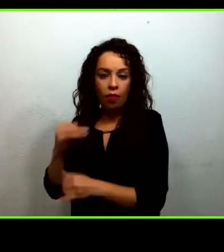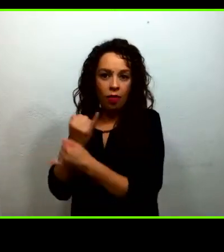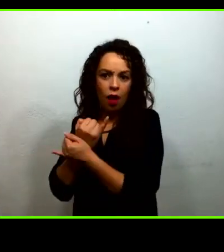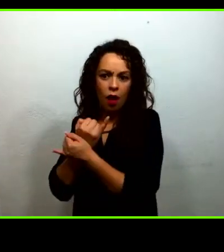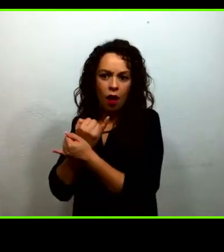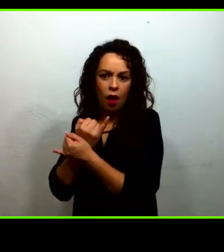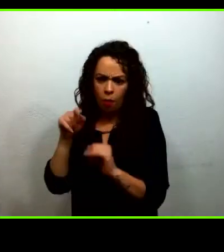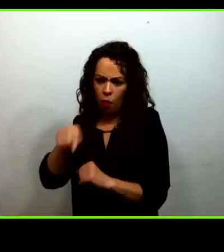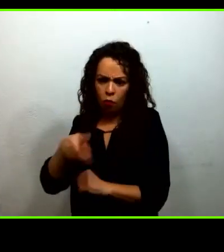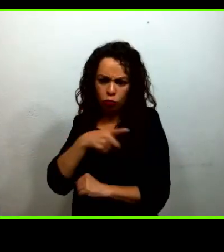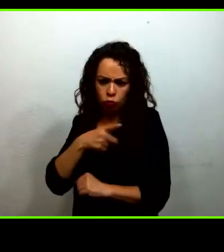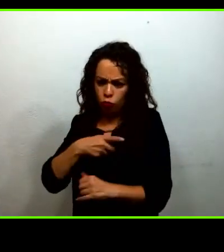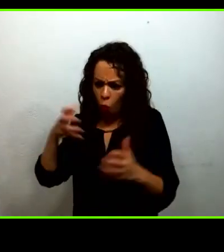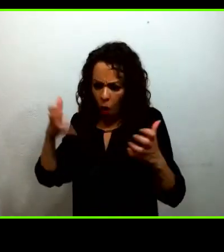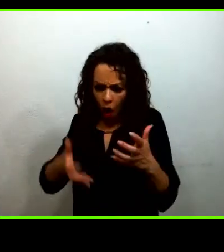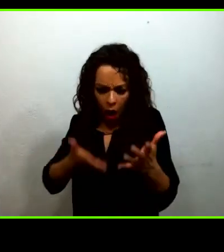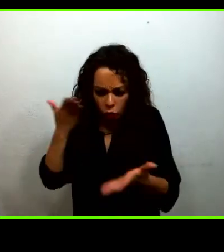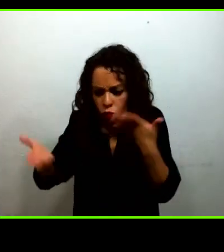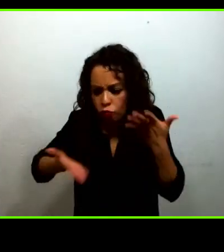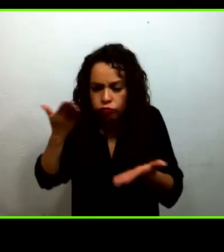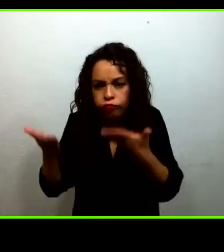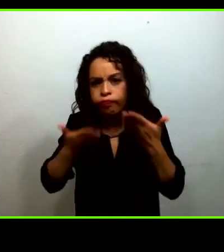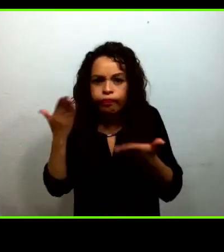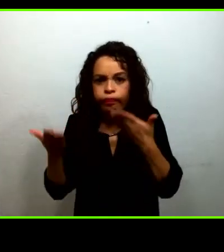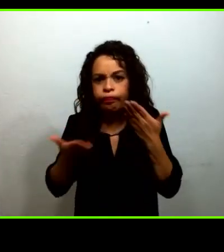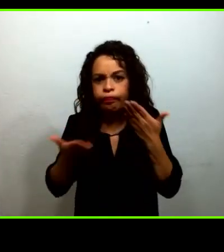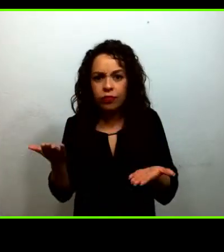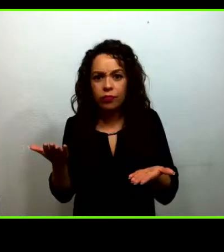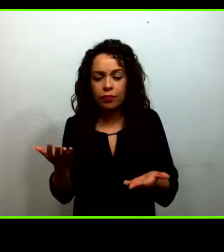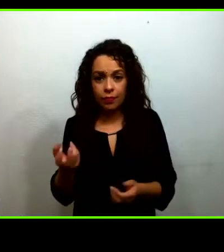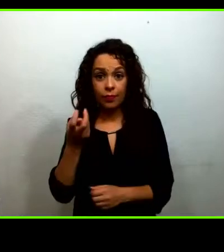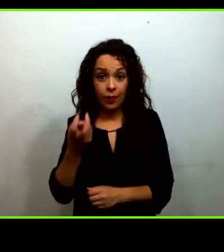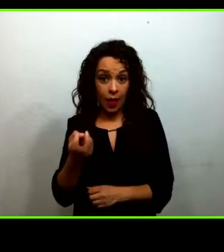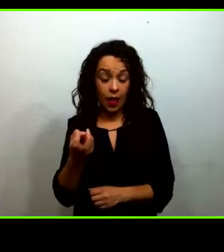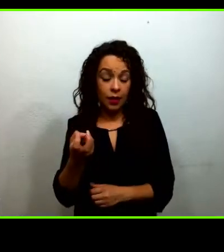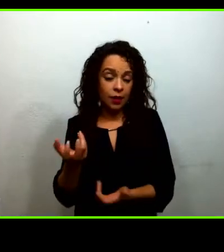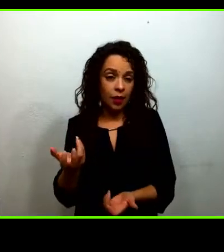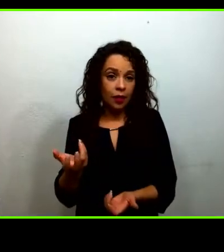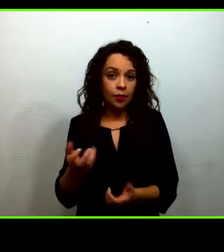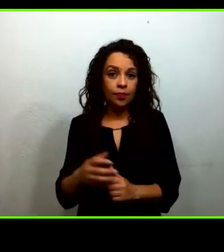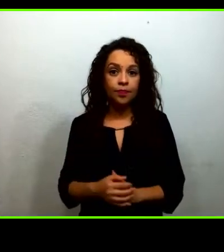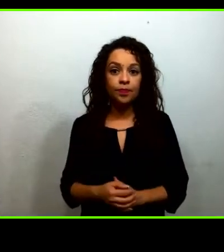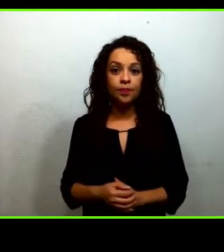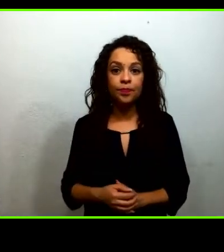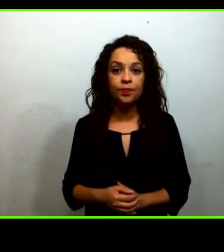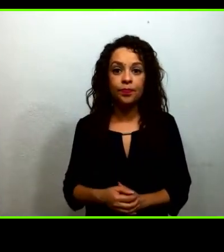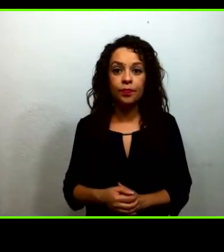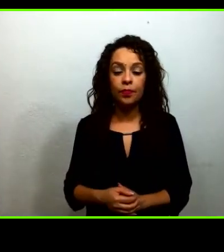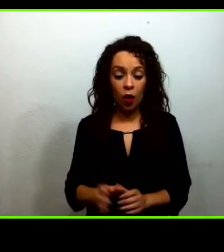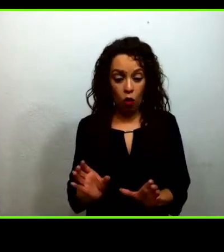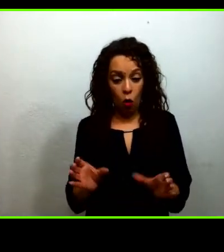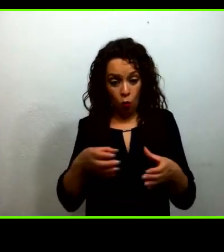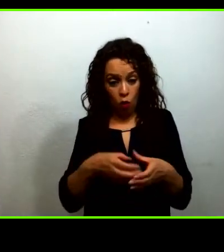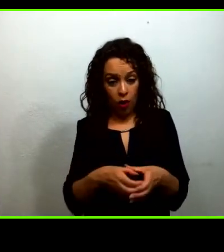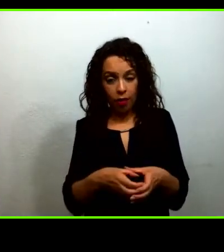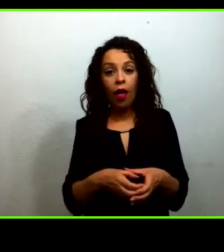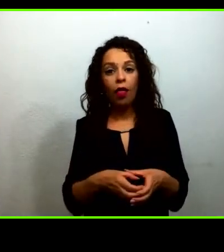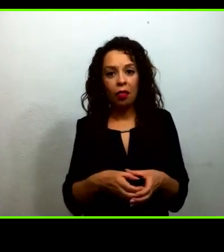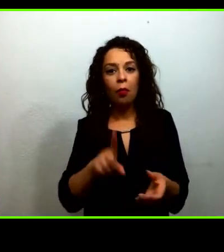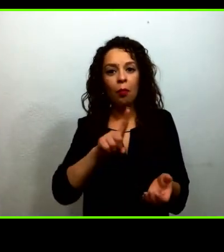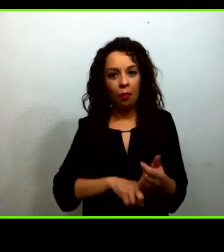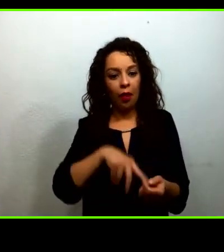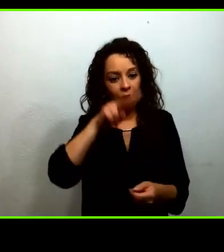Se aprende es algo que comúnmente comento yo en estas comunidades de aprendizaje se aprende